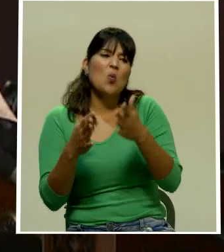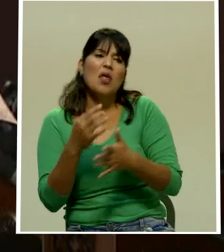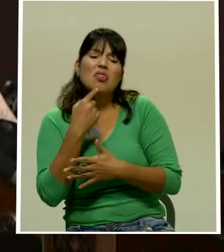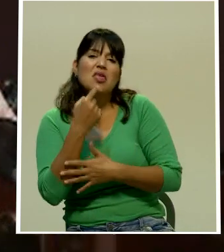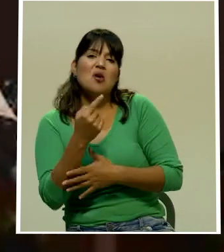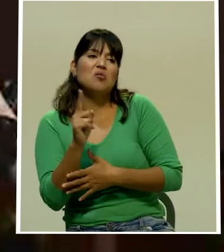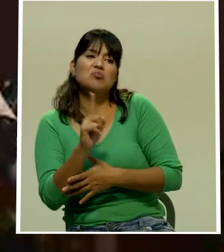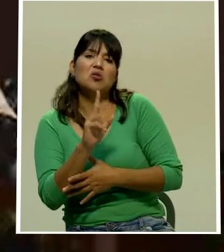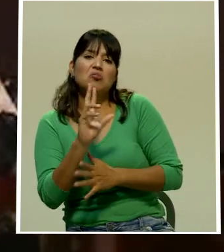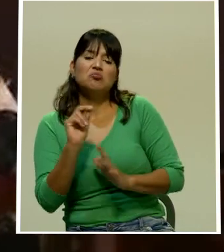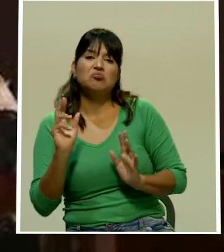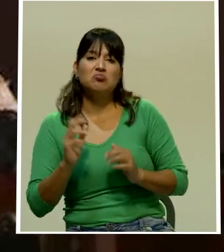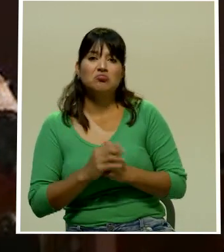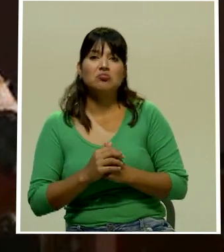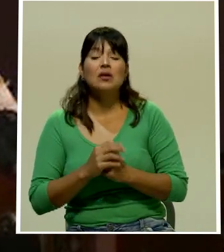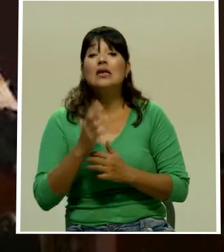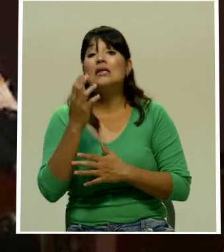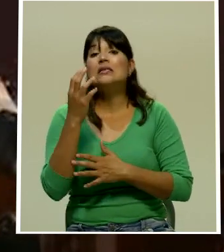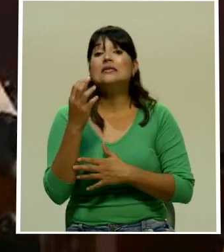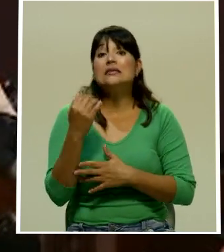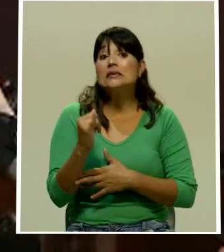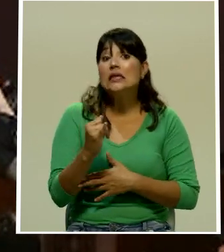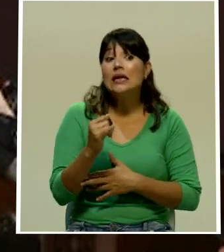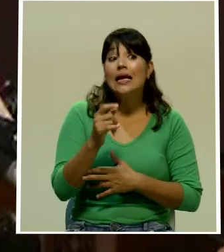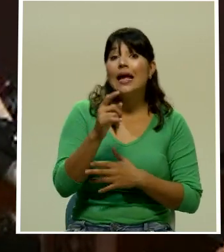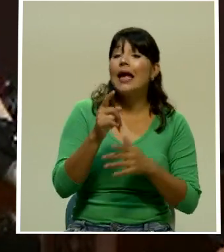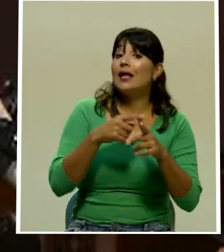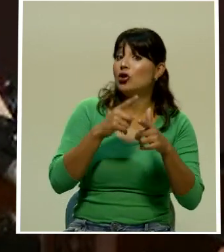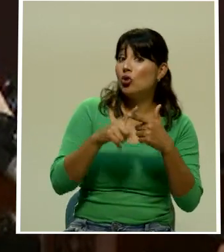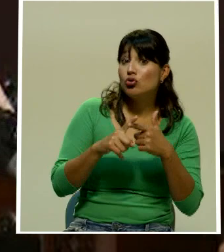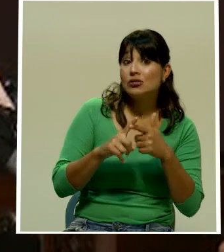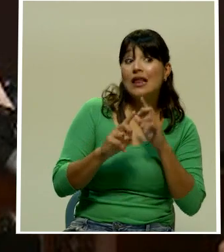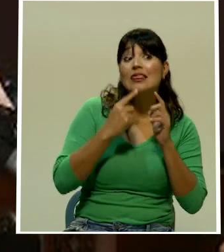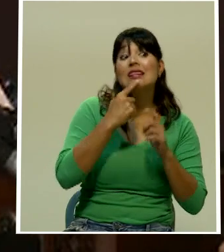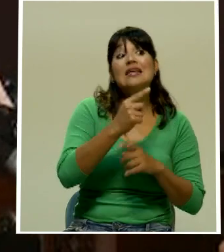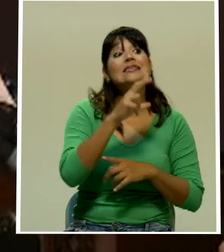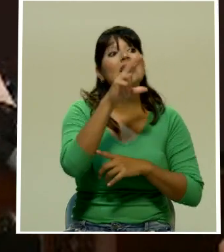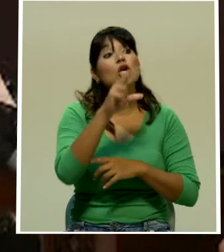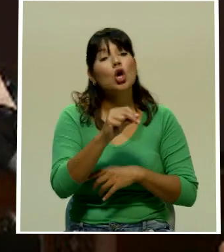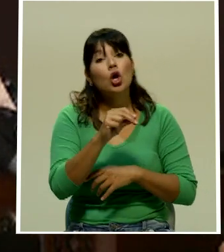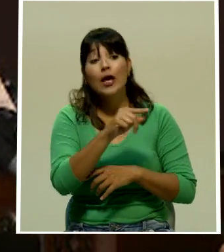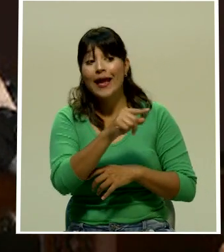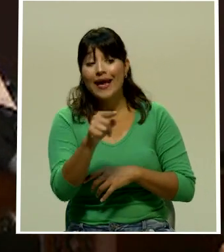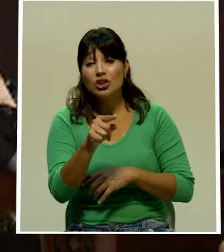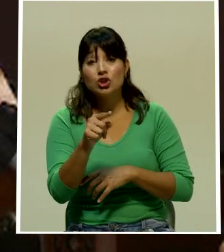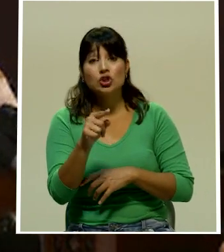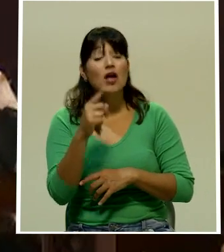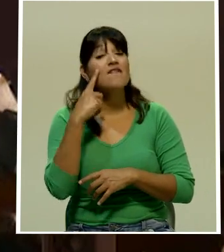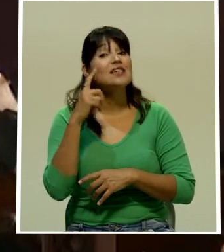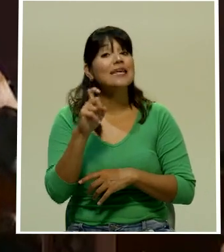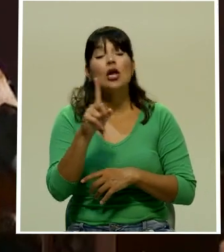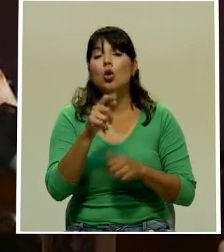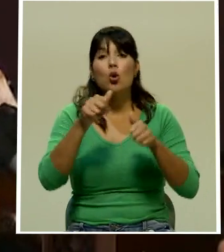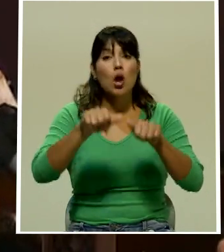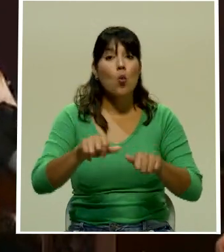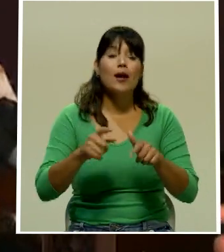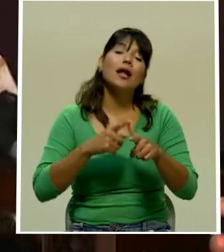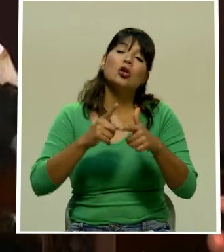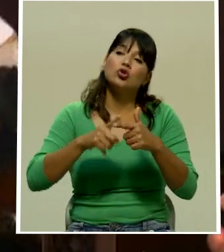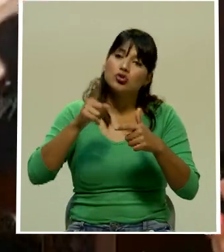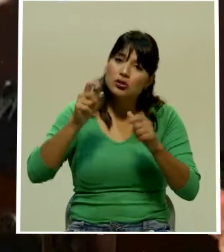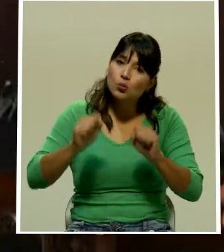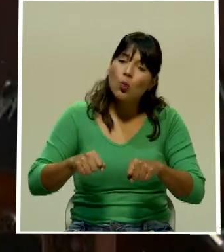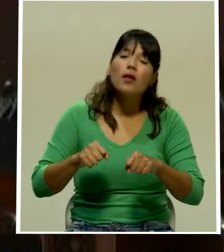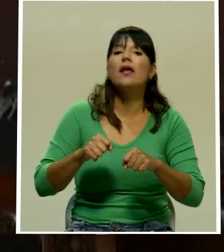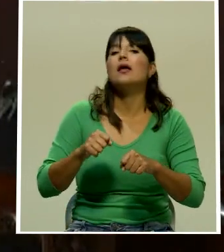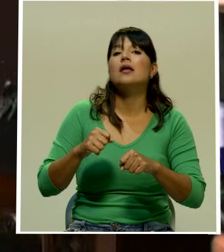si no está de acuerdo con lo resuelto por el juez de presentar un recurso de apelación para que sea el superior el que venga a determinar si procede o no procede en